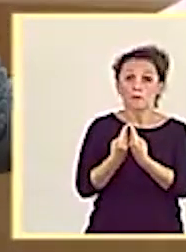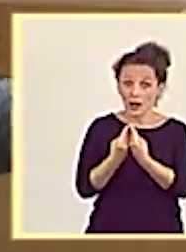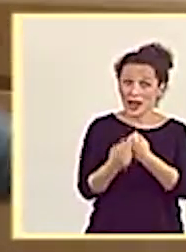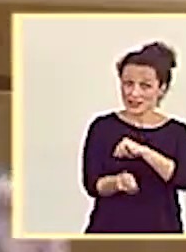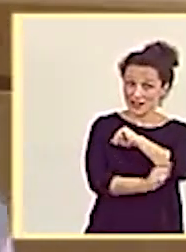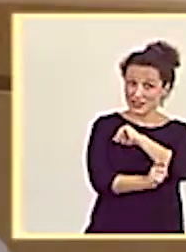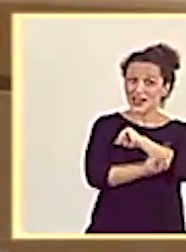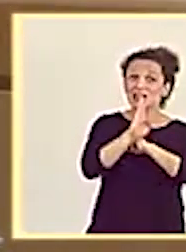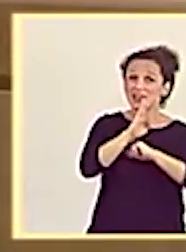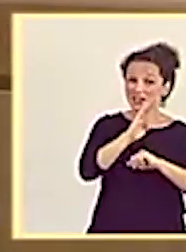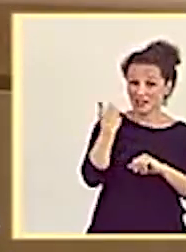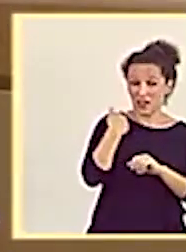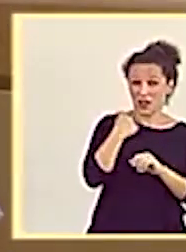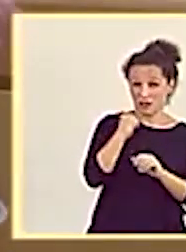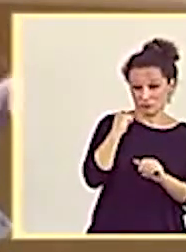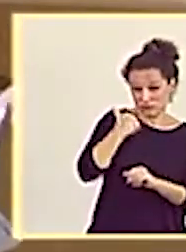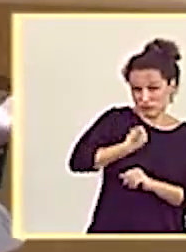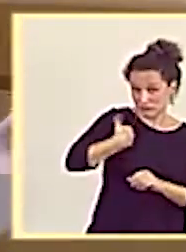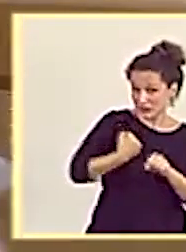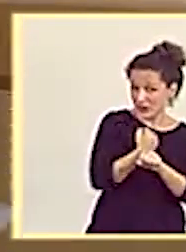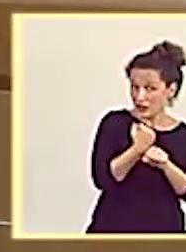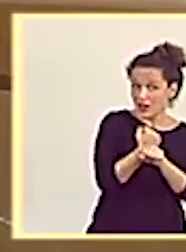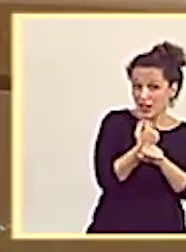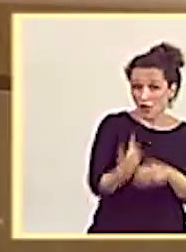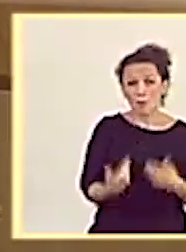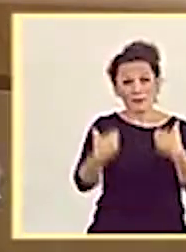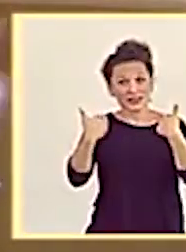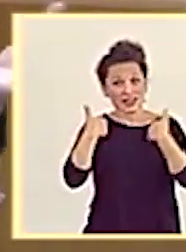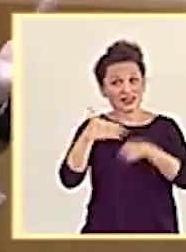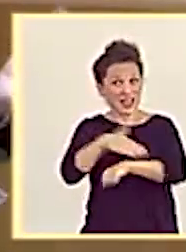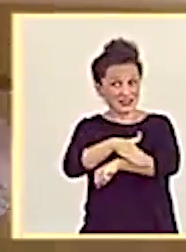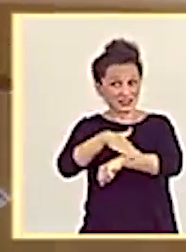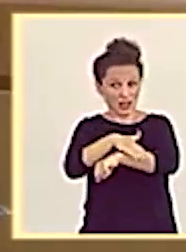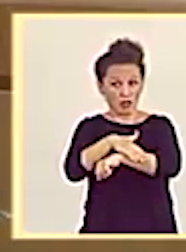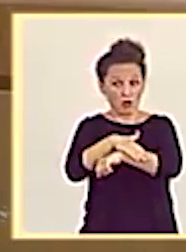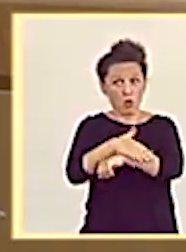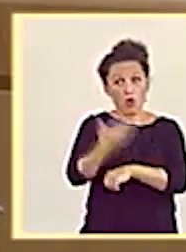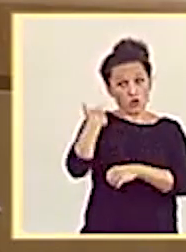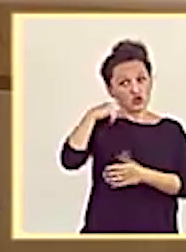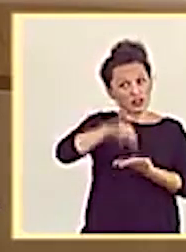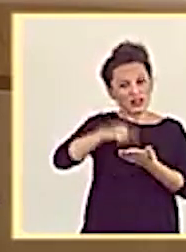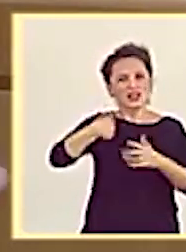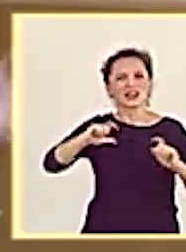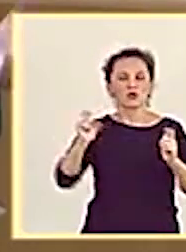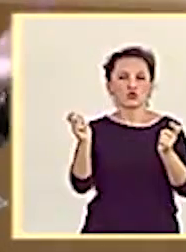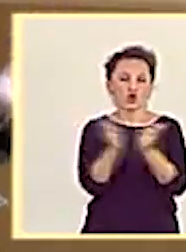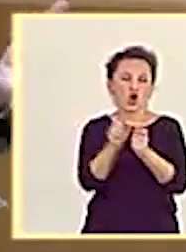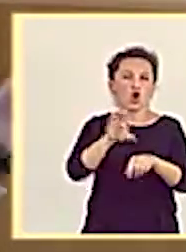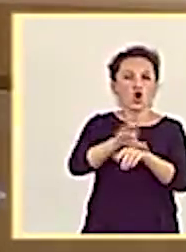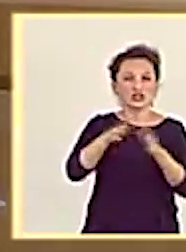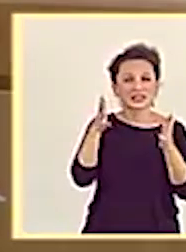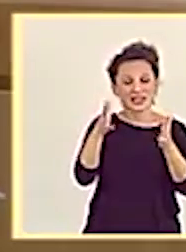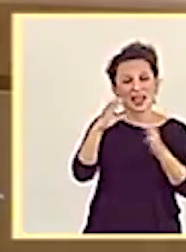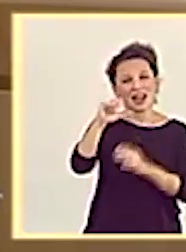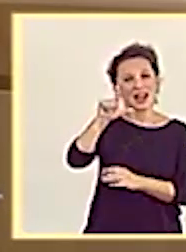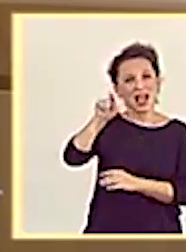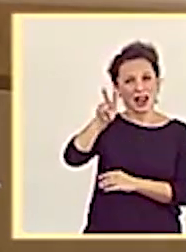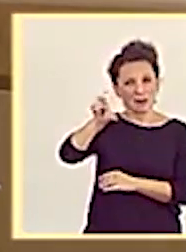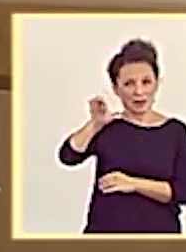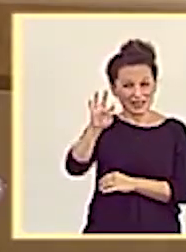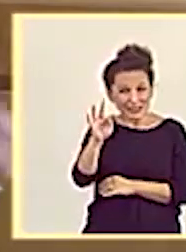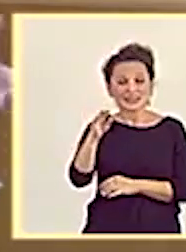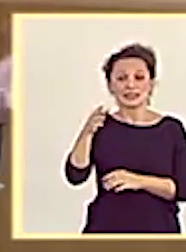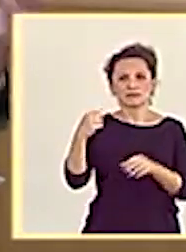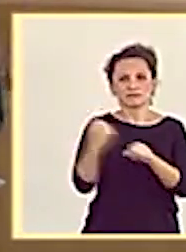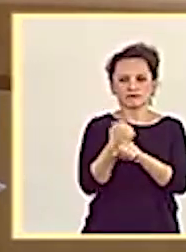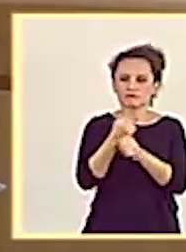estrategia que venimos desarrollando desde las competencias del Estado, el otro día de educación de reunirme con el conseller Calvet y quedamos en que tendríamos